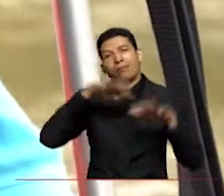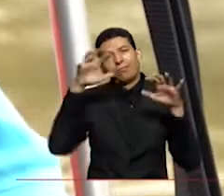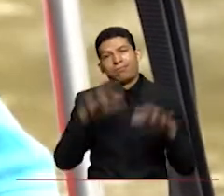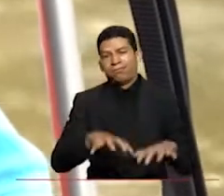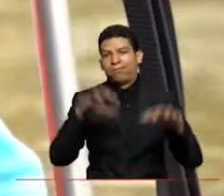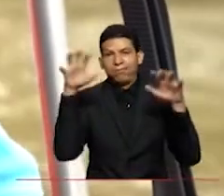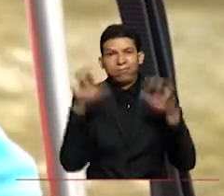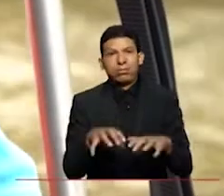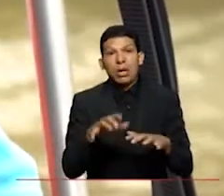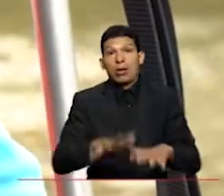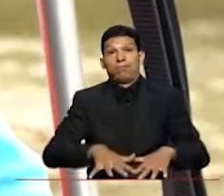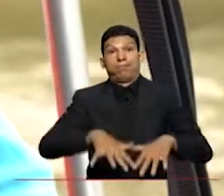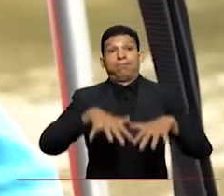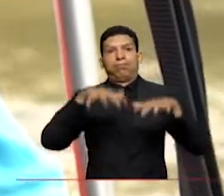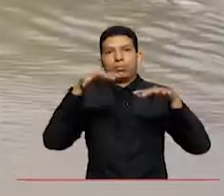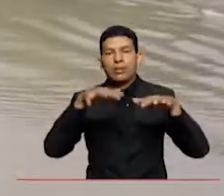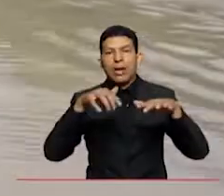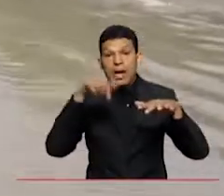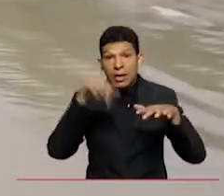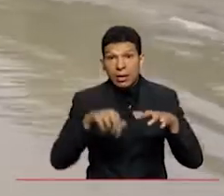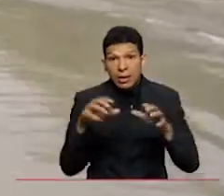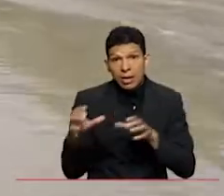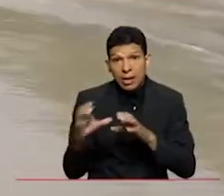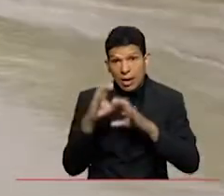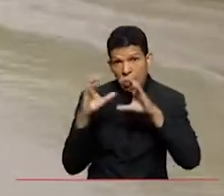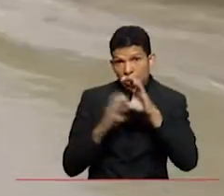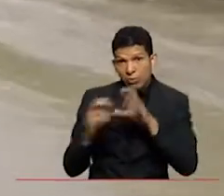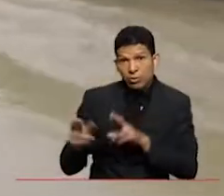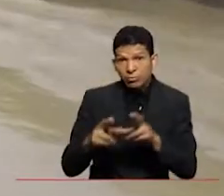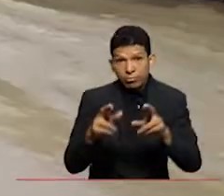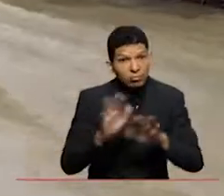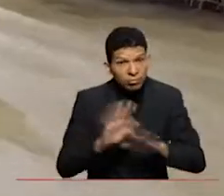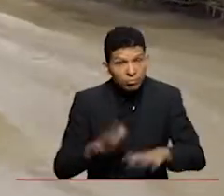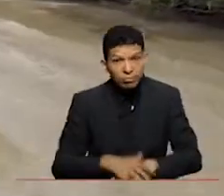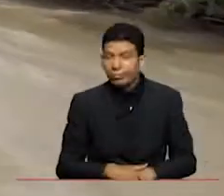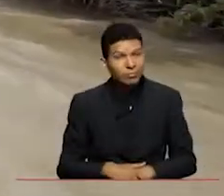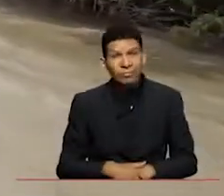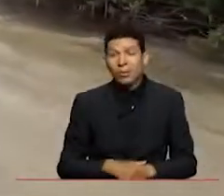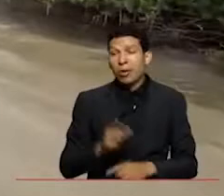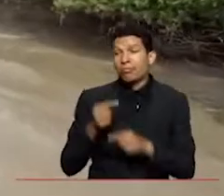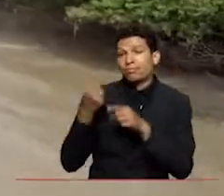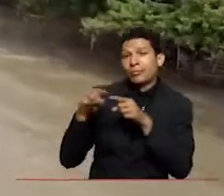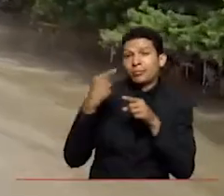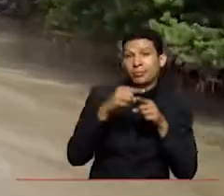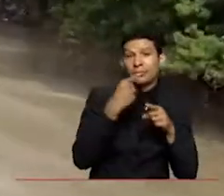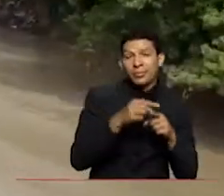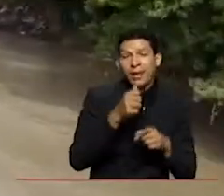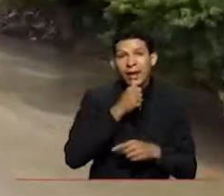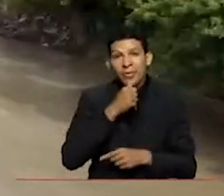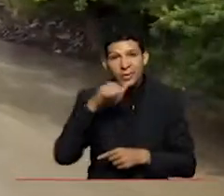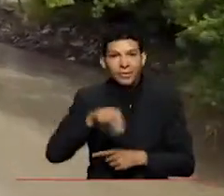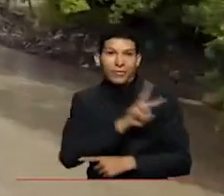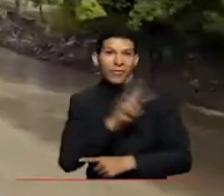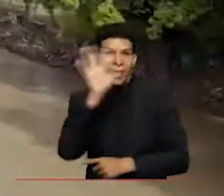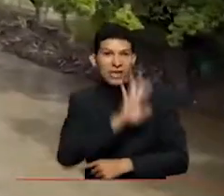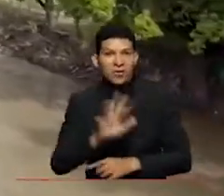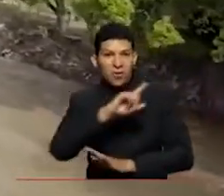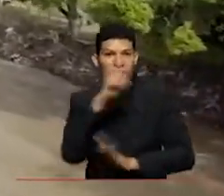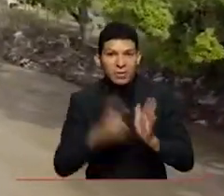niña y unas crecientes no sólo nuestro río cauca sino muchos afluentes en todo el valle del cauca queremos estar